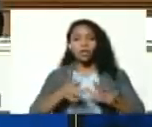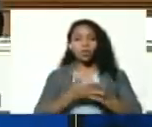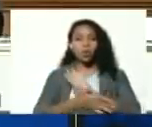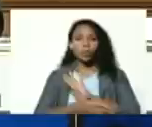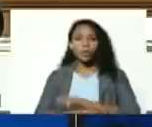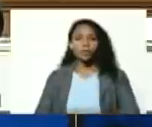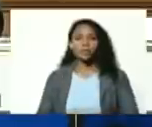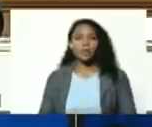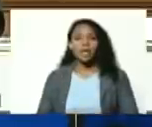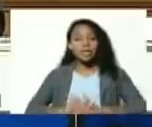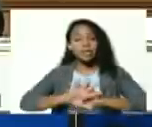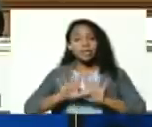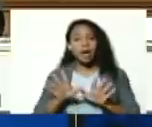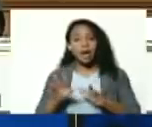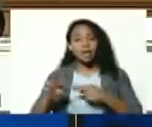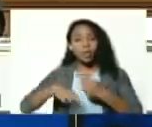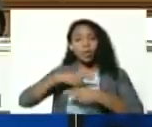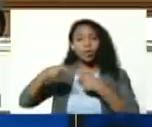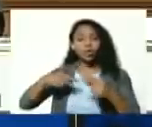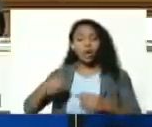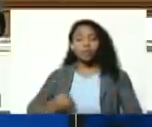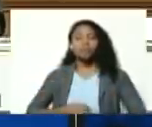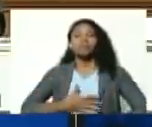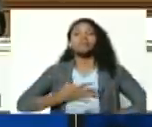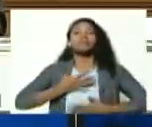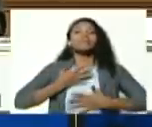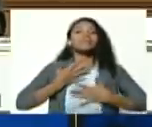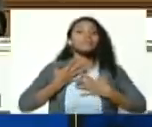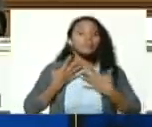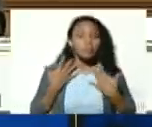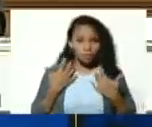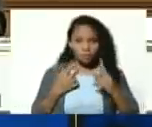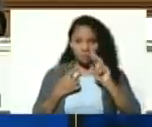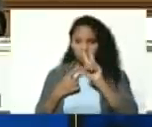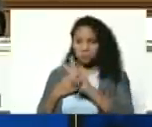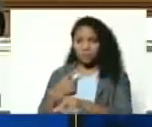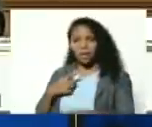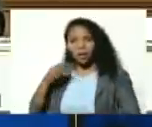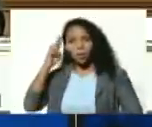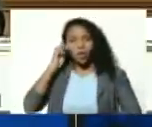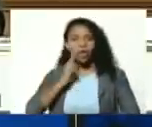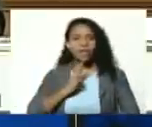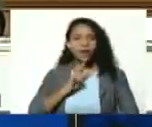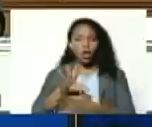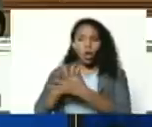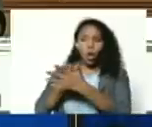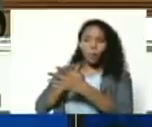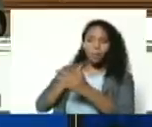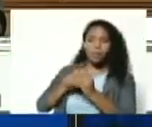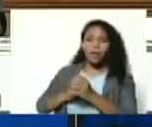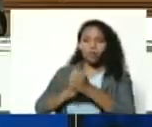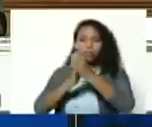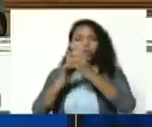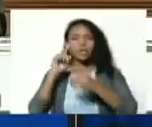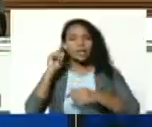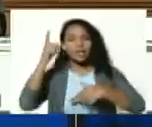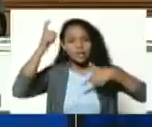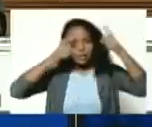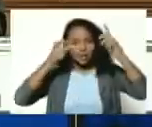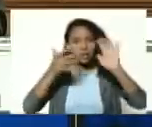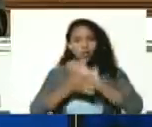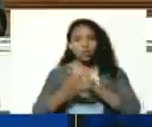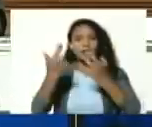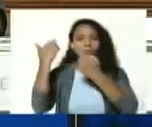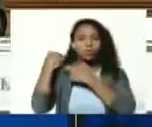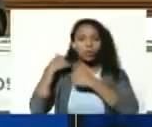ya la revolución inspirada en Bolívar nuestro comandante Chávez y lo que me corresponde a mí